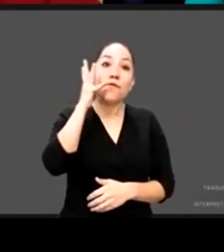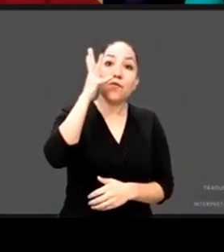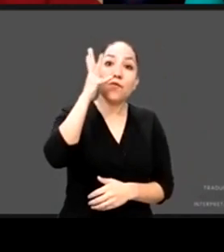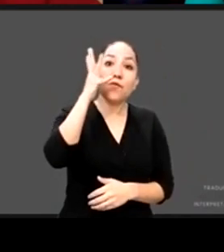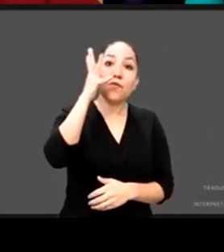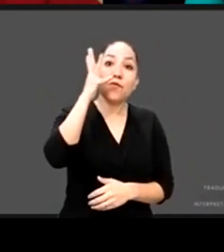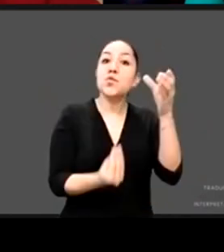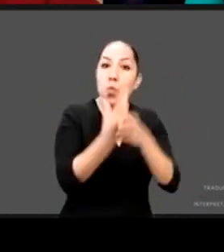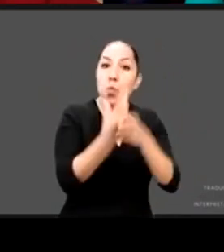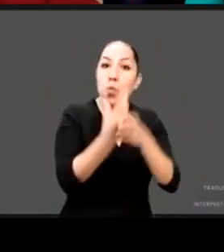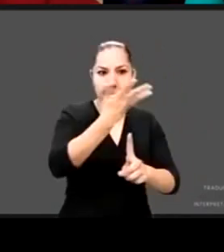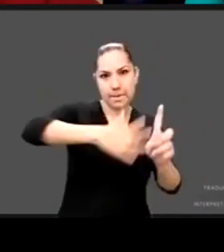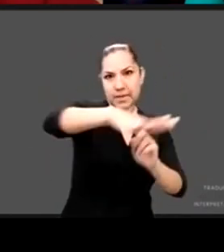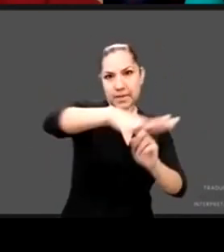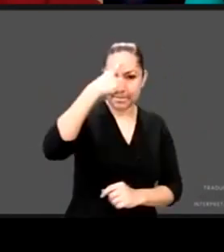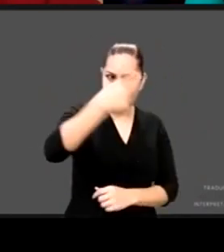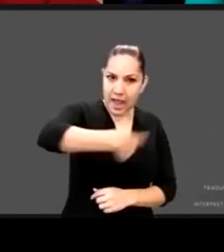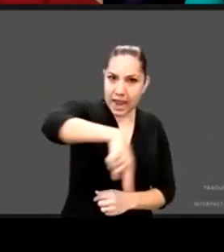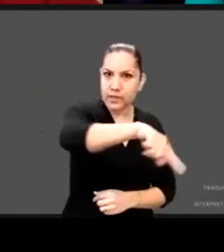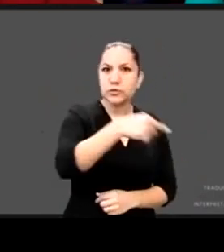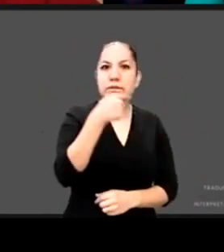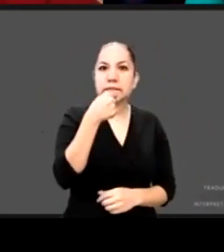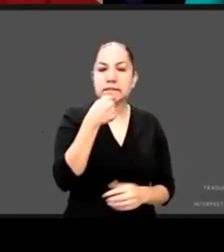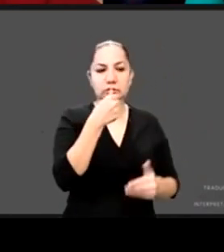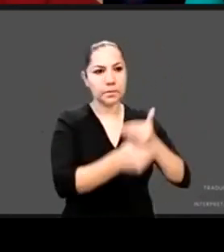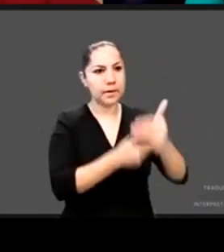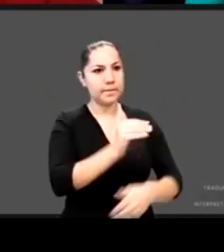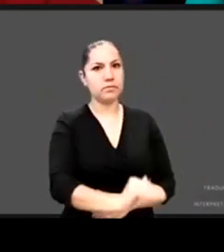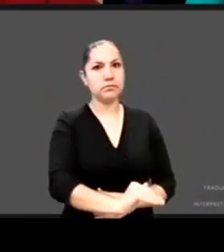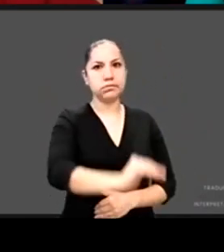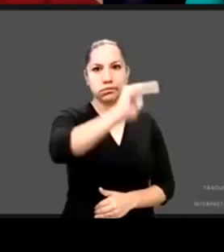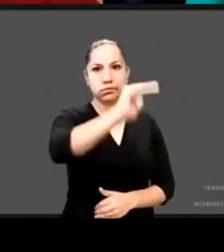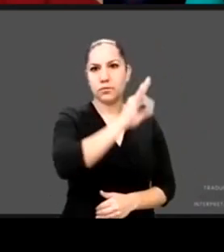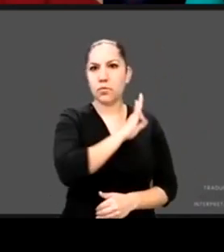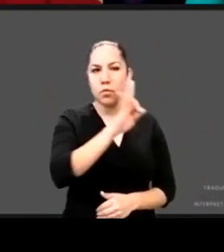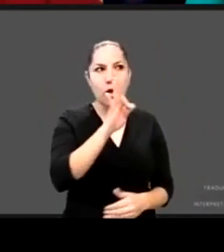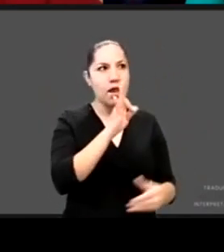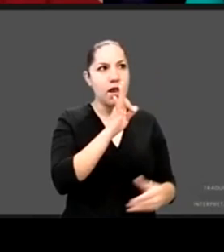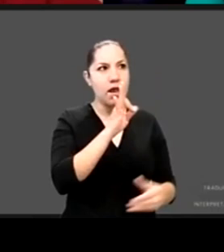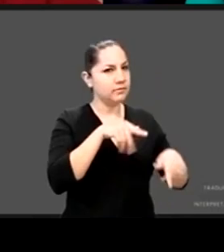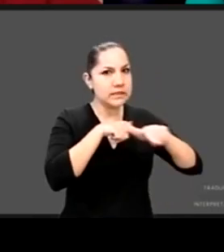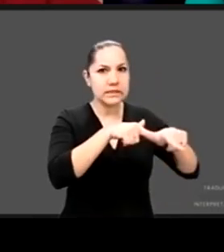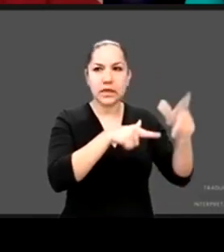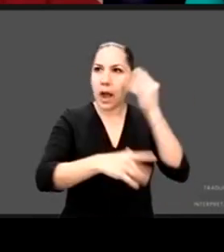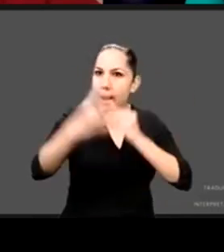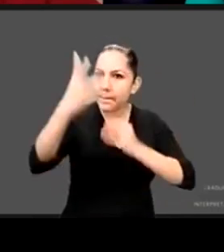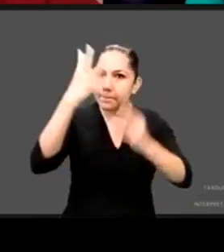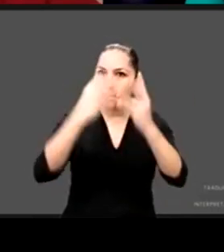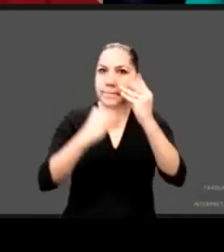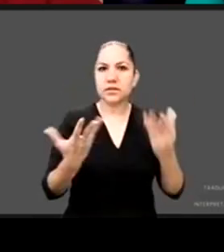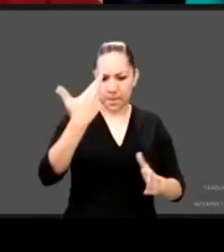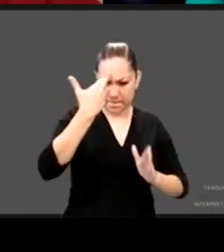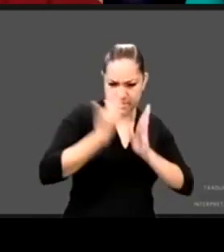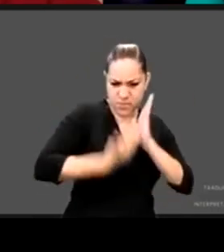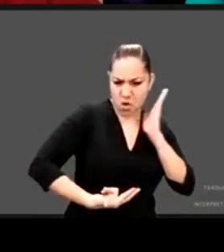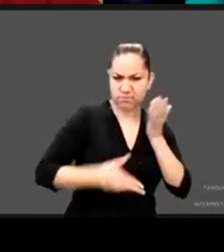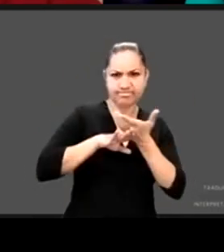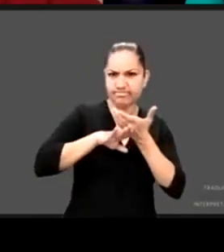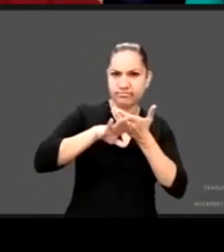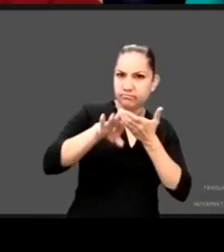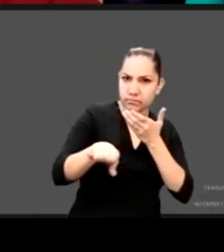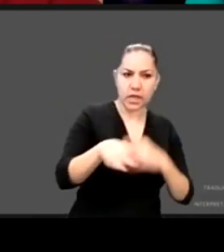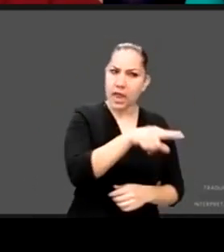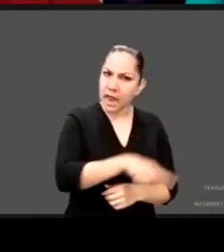sobrevivir, aprender, vivir libre de toda forma de violencia, desarrollarse plenamente ejerciendo el